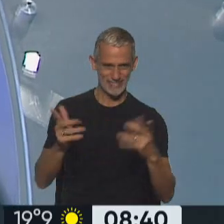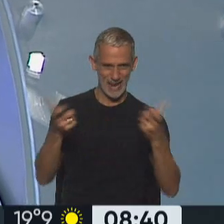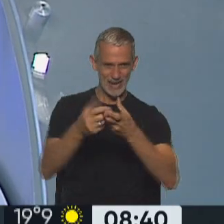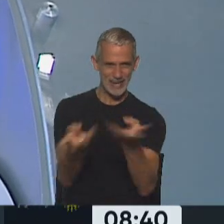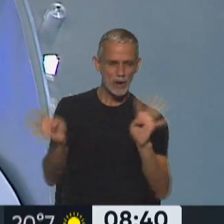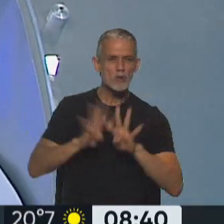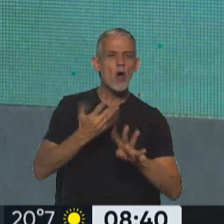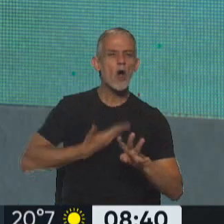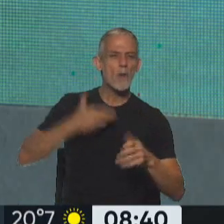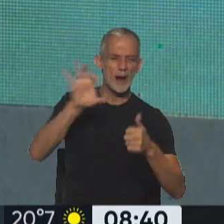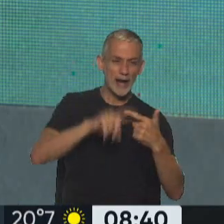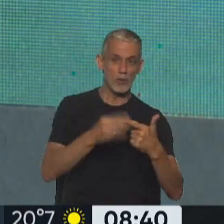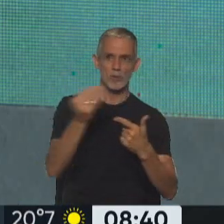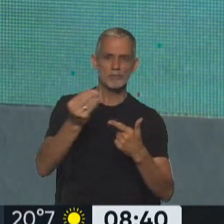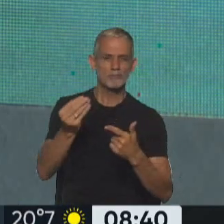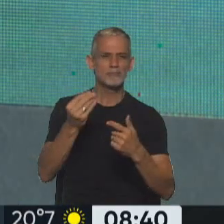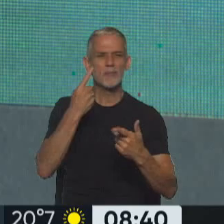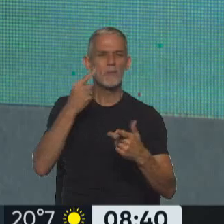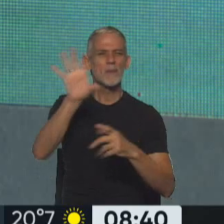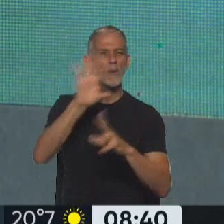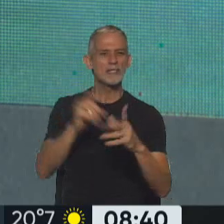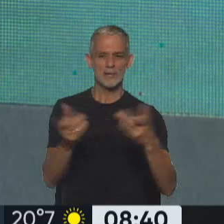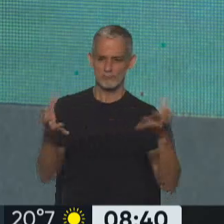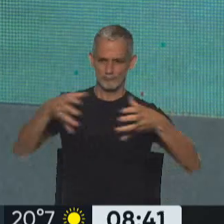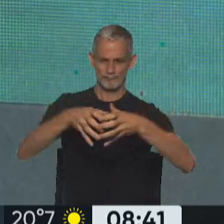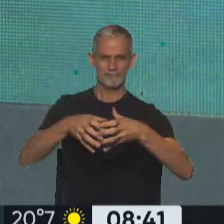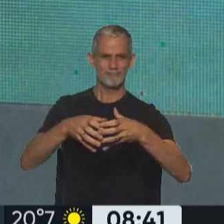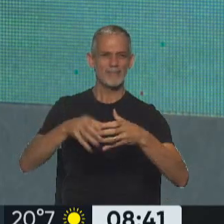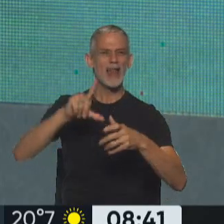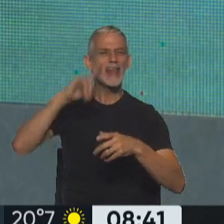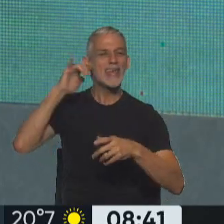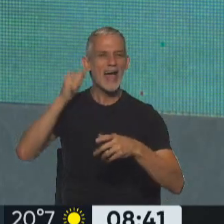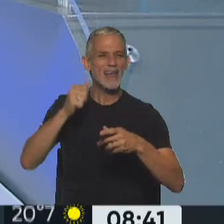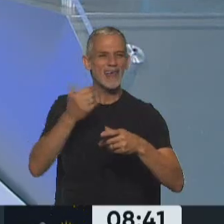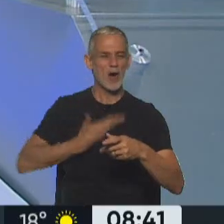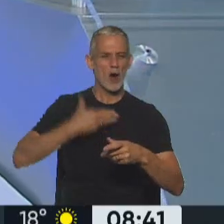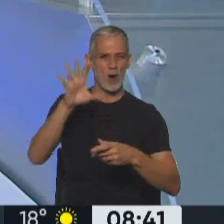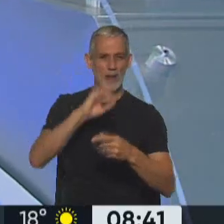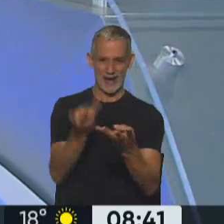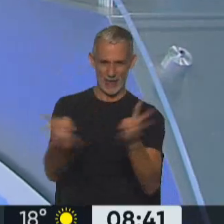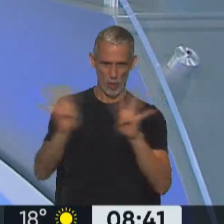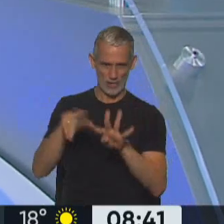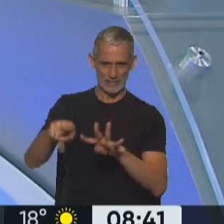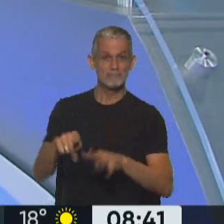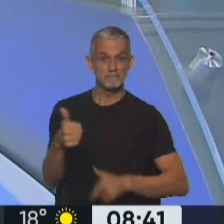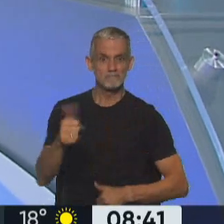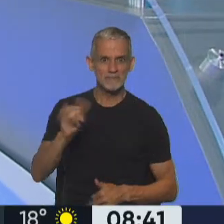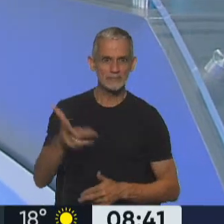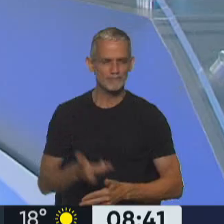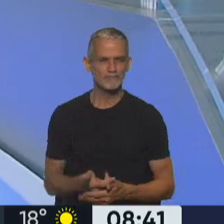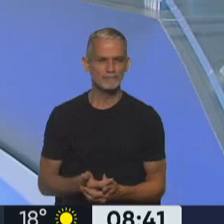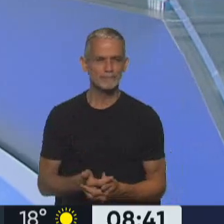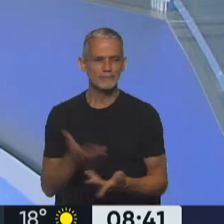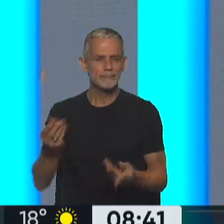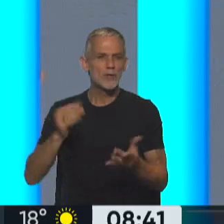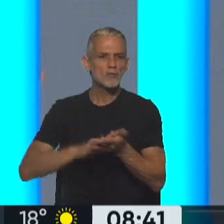gobernadores, mandatarios provinciales nucleados en la denominada Liga de Gobernadores. Ver, Urre, la veite con la tienda. Exactamente, Silvia, y lo que tiene que